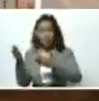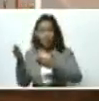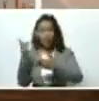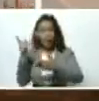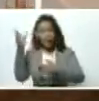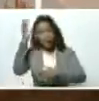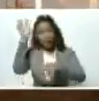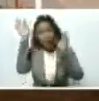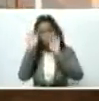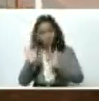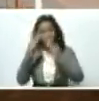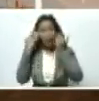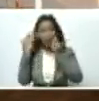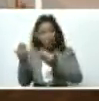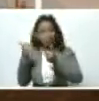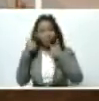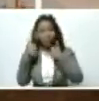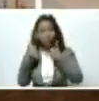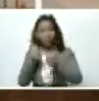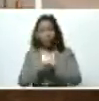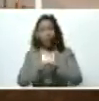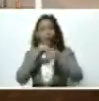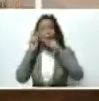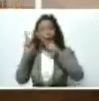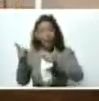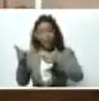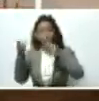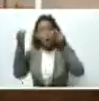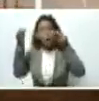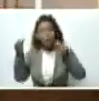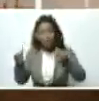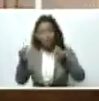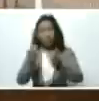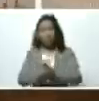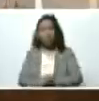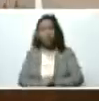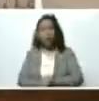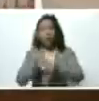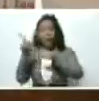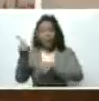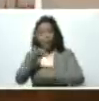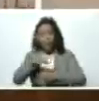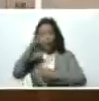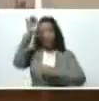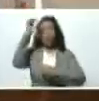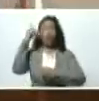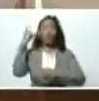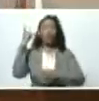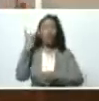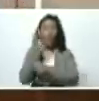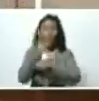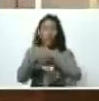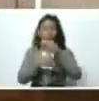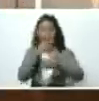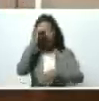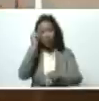la filosofía eso es correcto ese es el espíritu que debe reinar que haramos